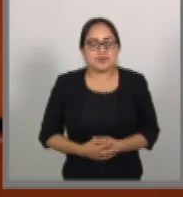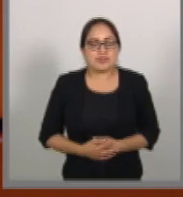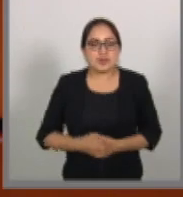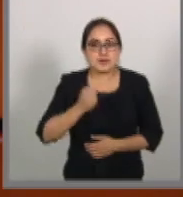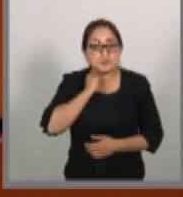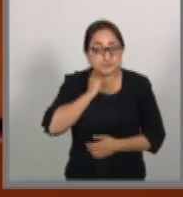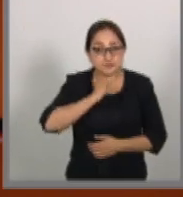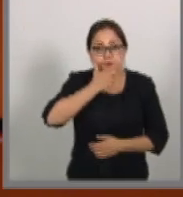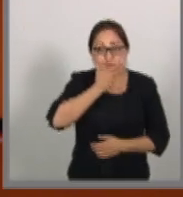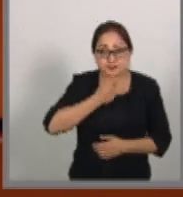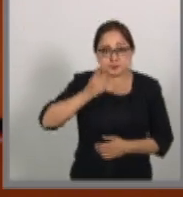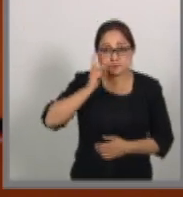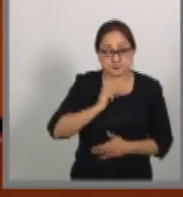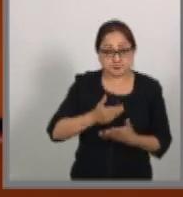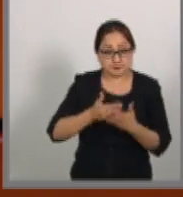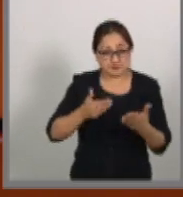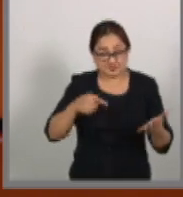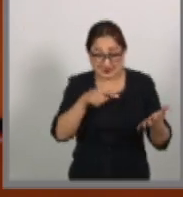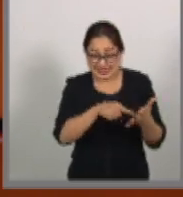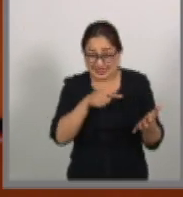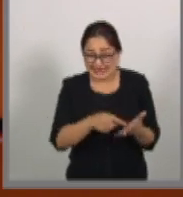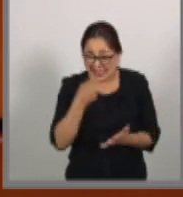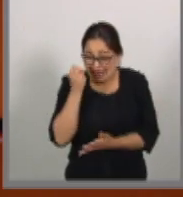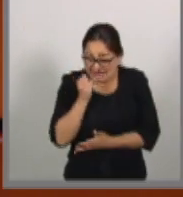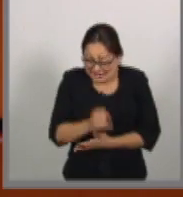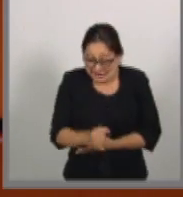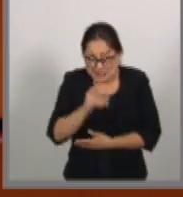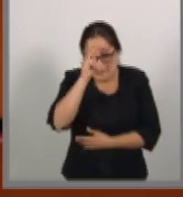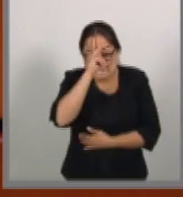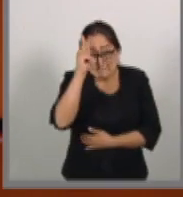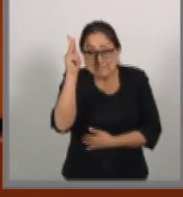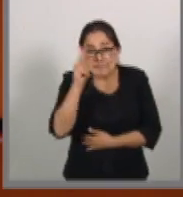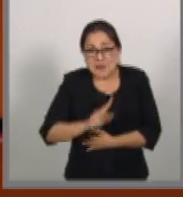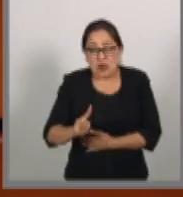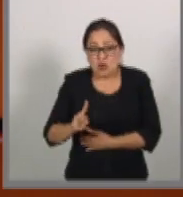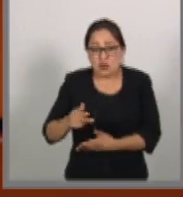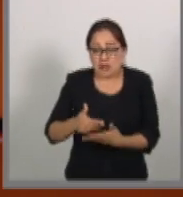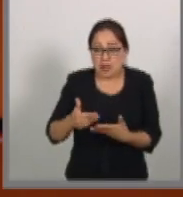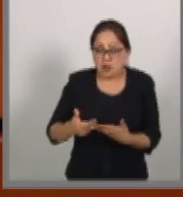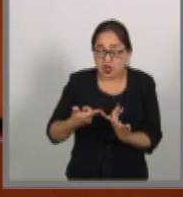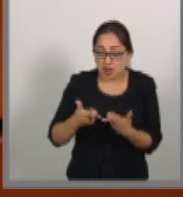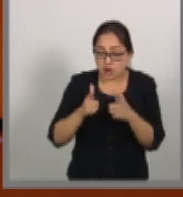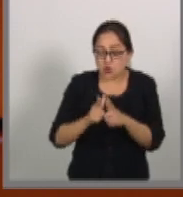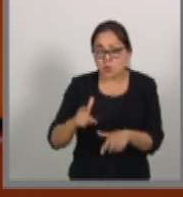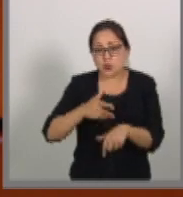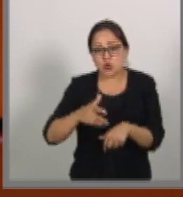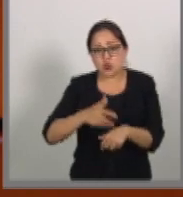Esta es la peor forma de despedir esta legislatura.